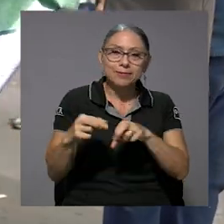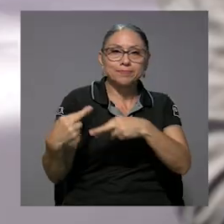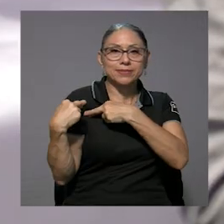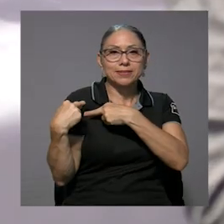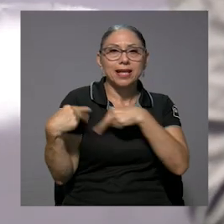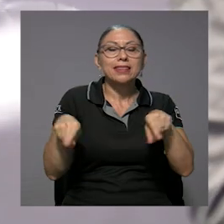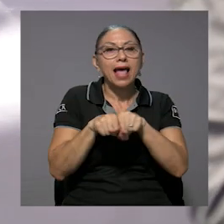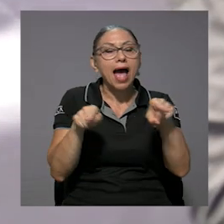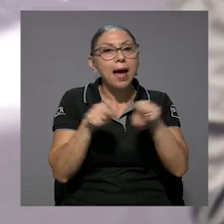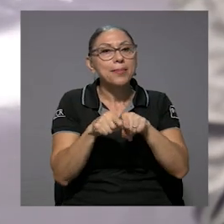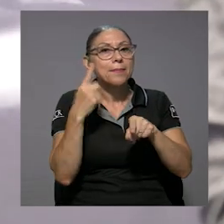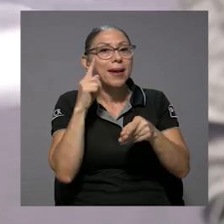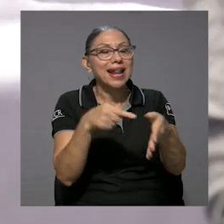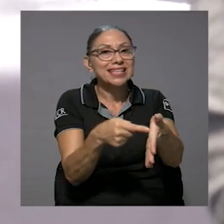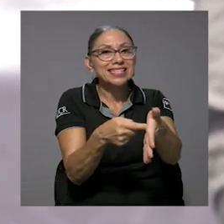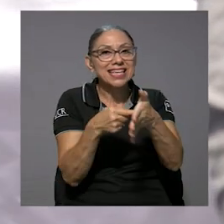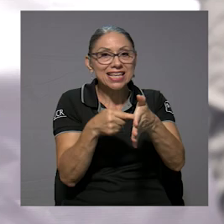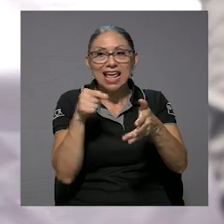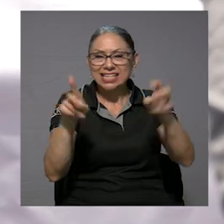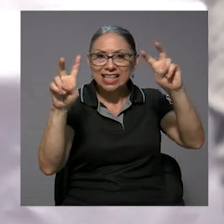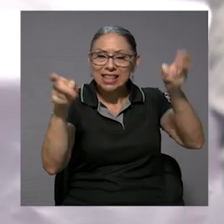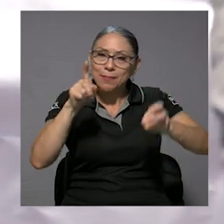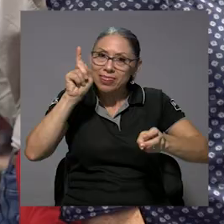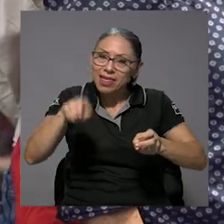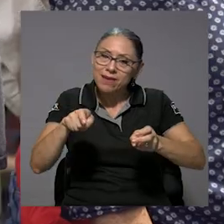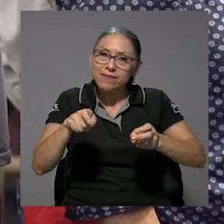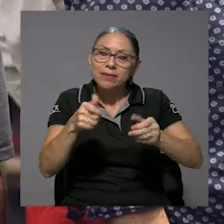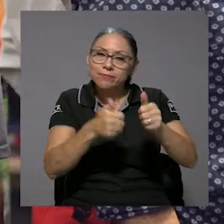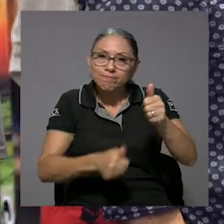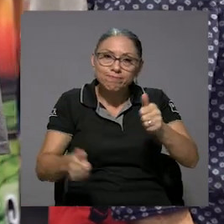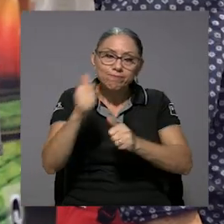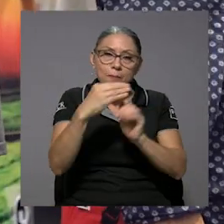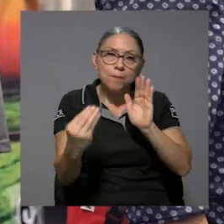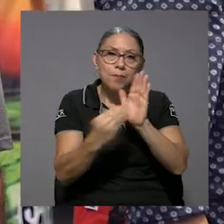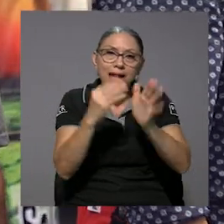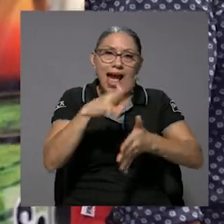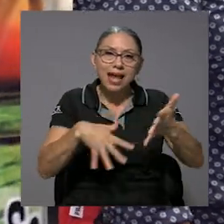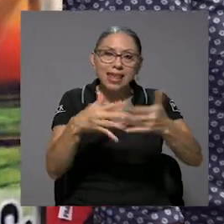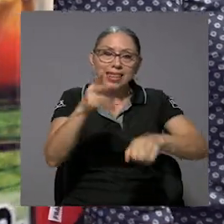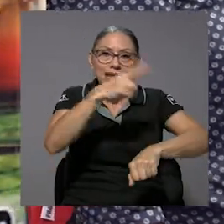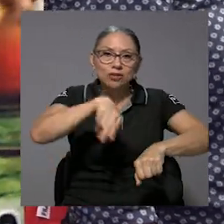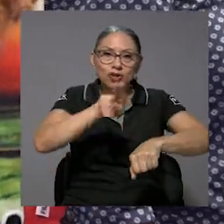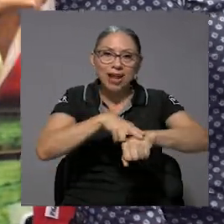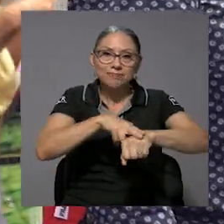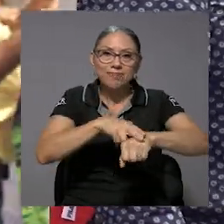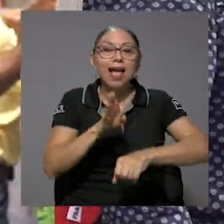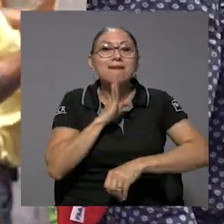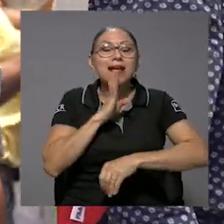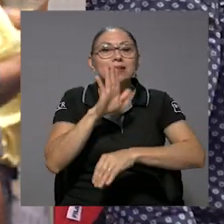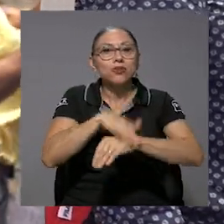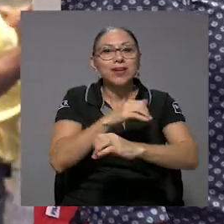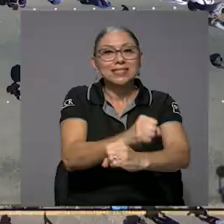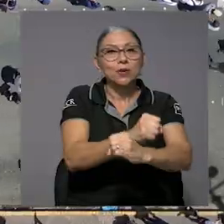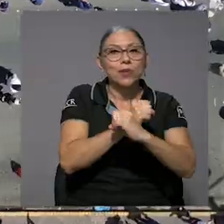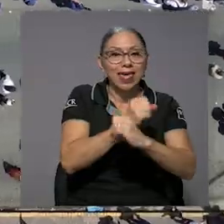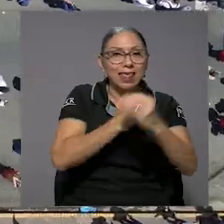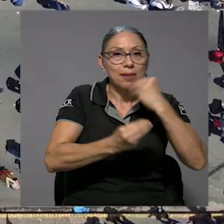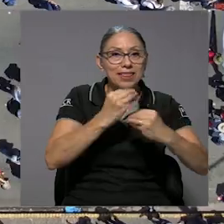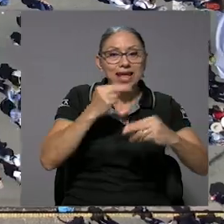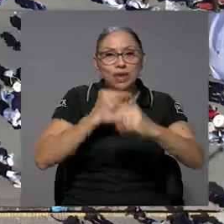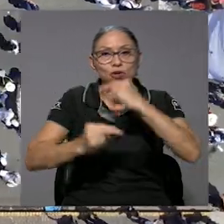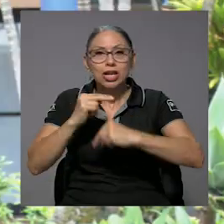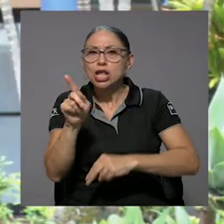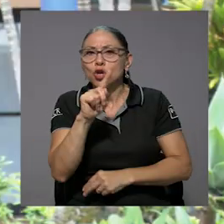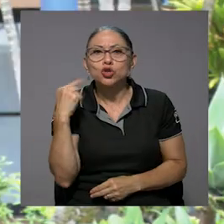responsabilizarnos, pero también para exigir que este sea un tema que se posicione en la agenda nacional. Hablar de la seguridad